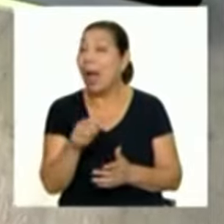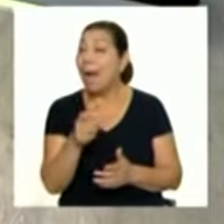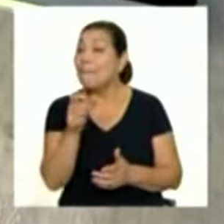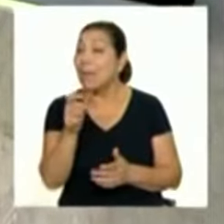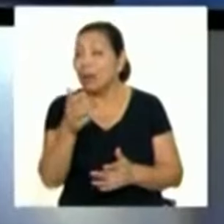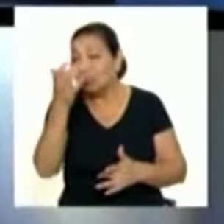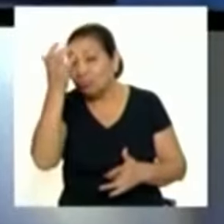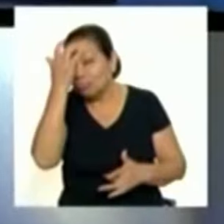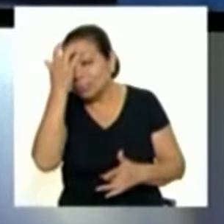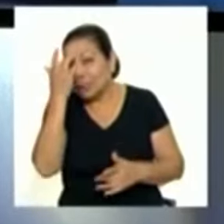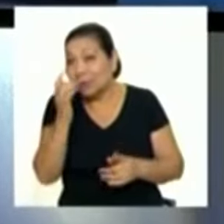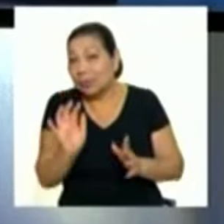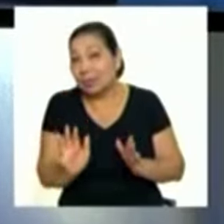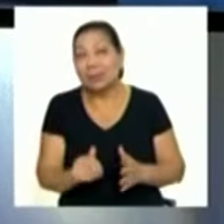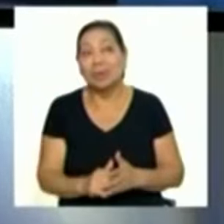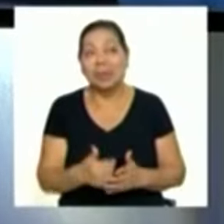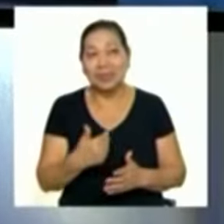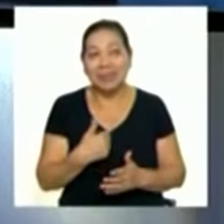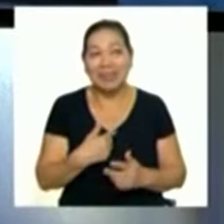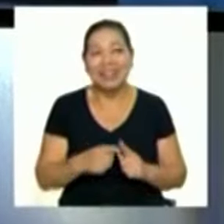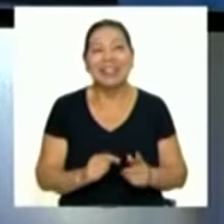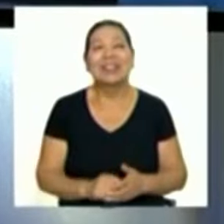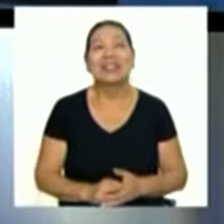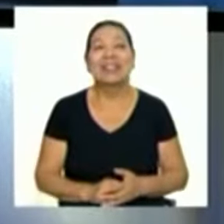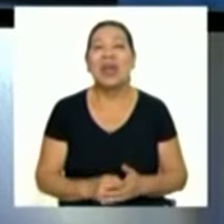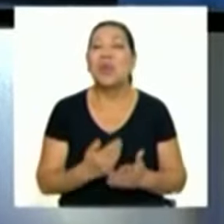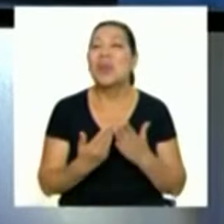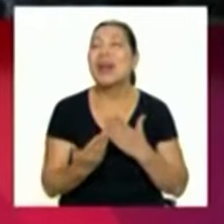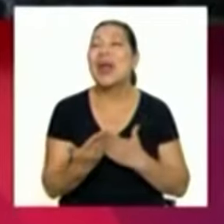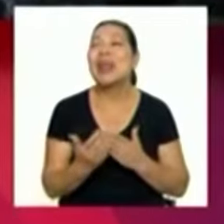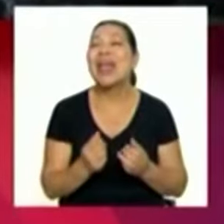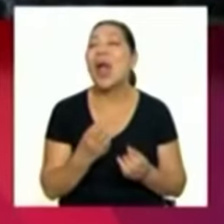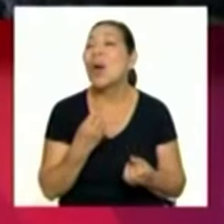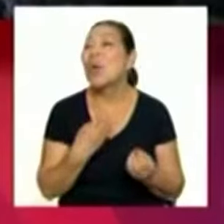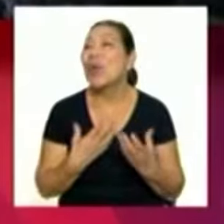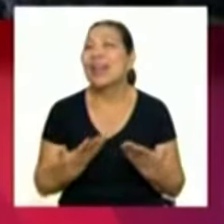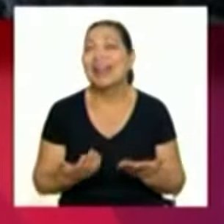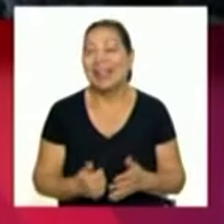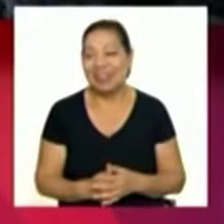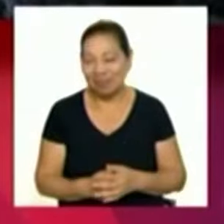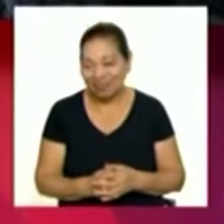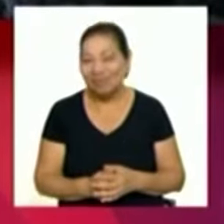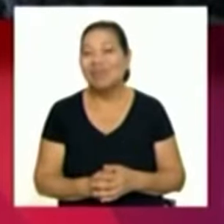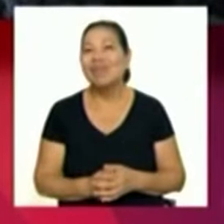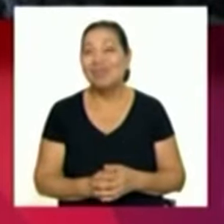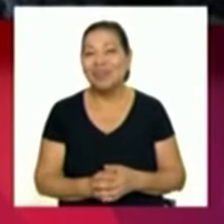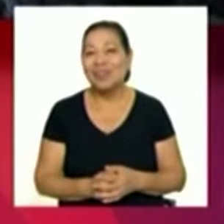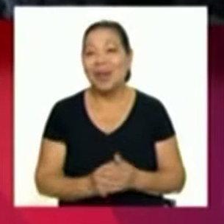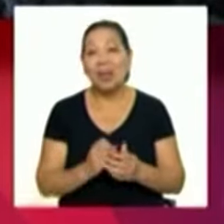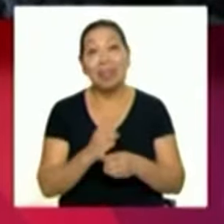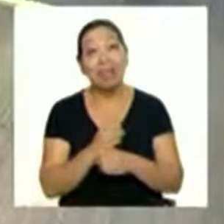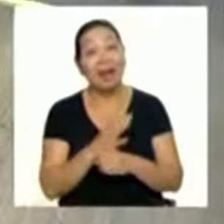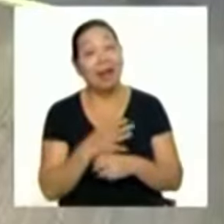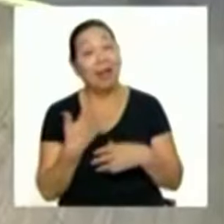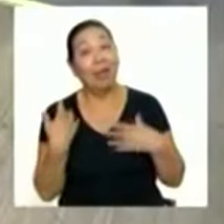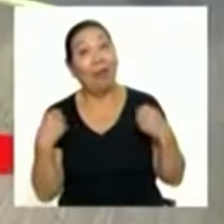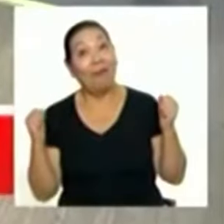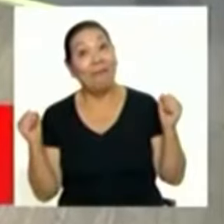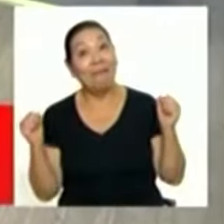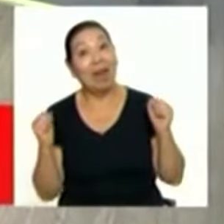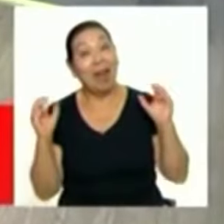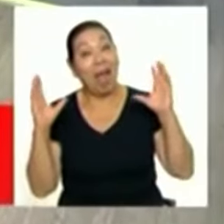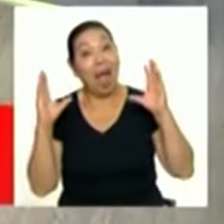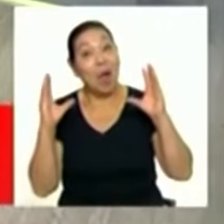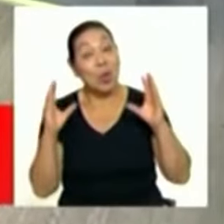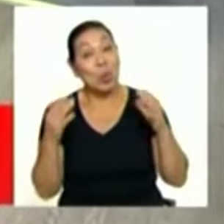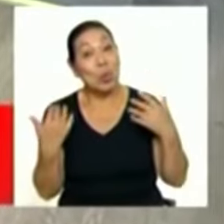que se están enfermando, yo incluida, Kelita, ¿cómo estás? Buenos días. A ver, cuéntanos un poquito. ¿Cómo está Ingeniera? Las madrugadas son más frías, en las